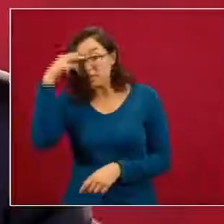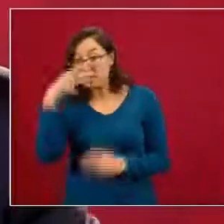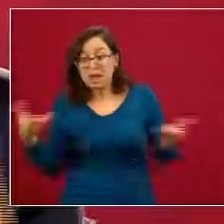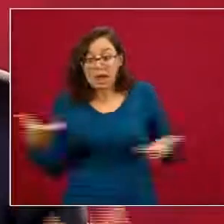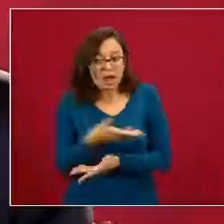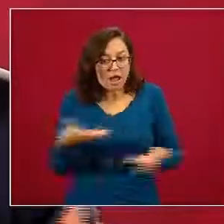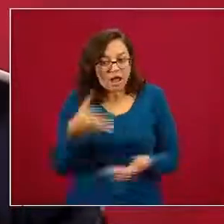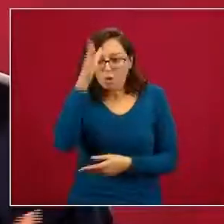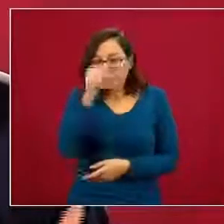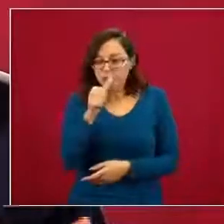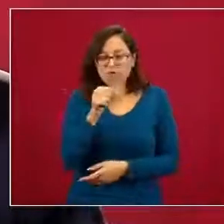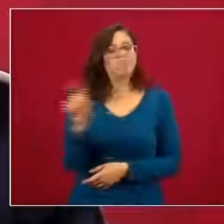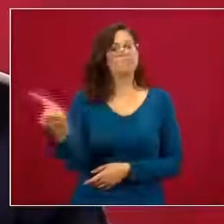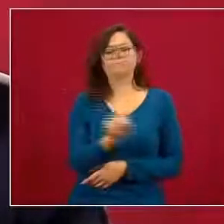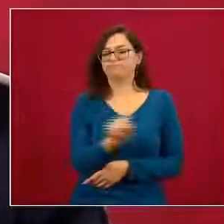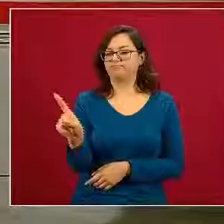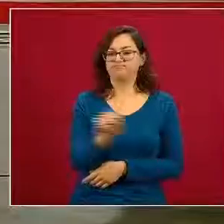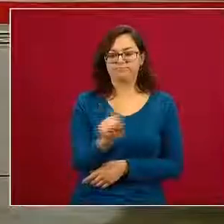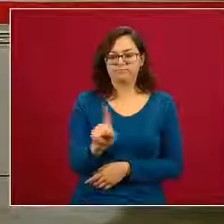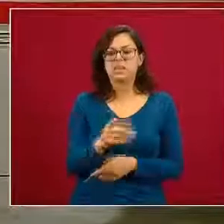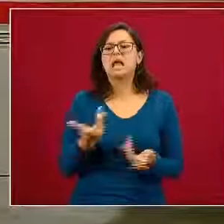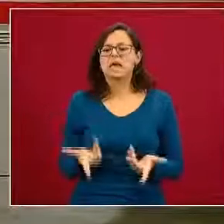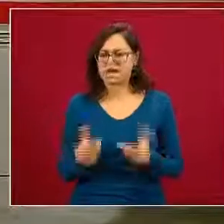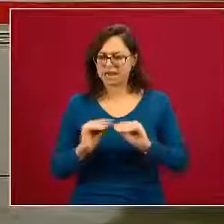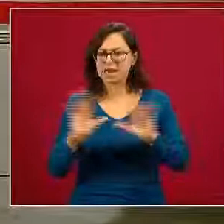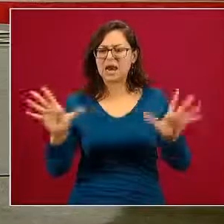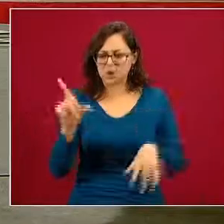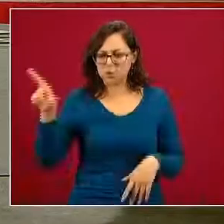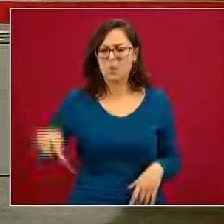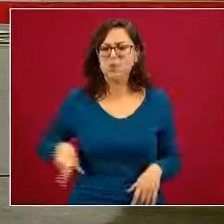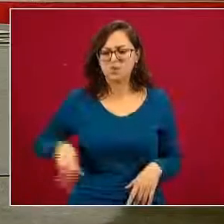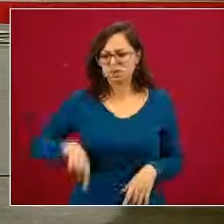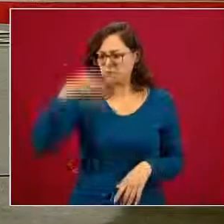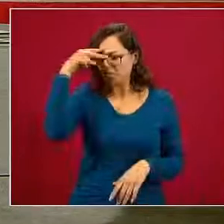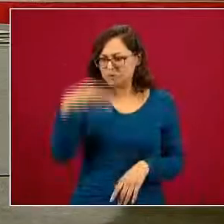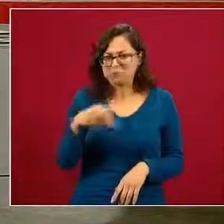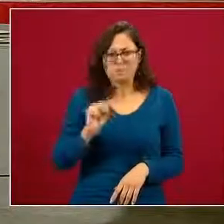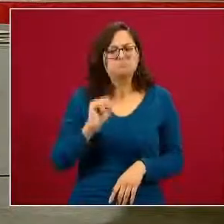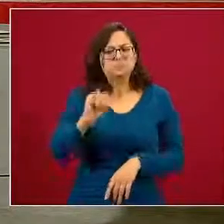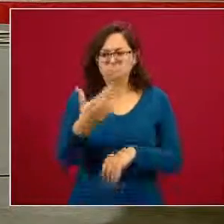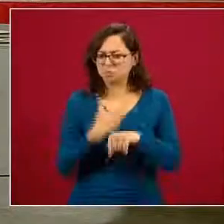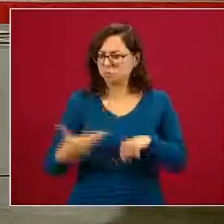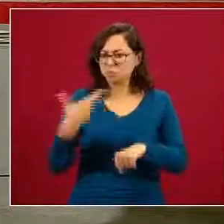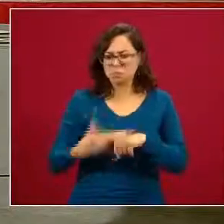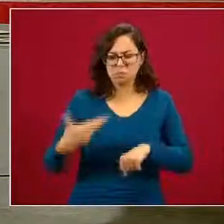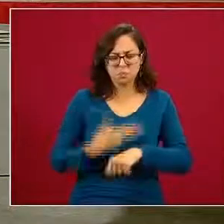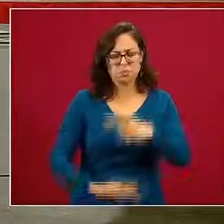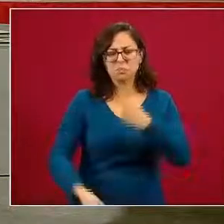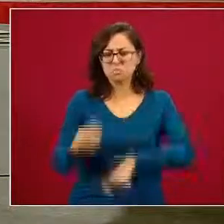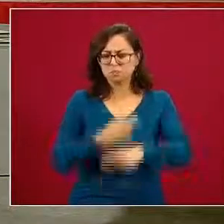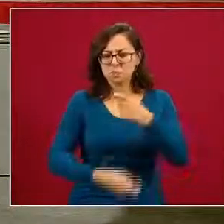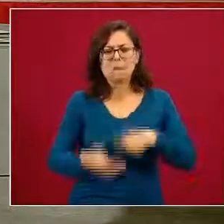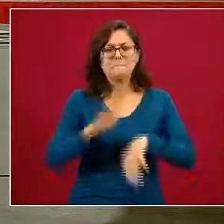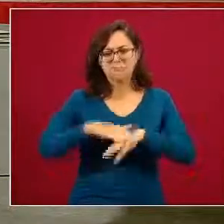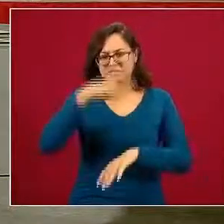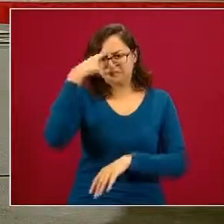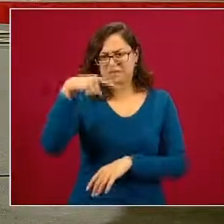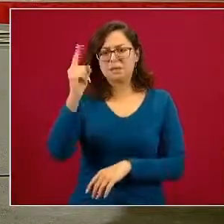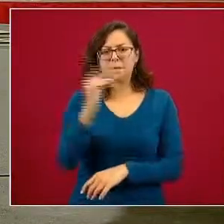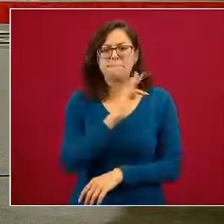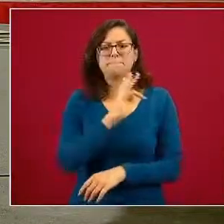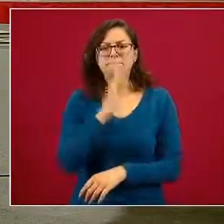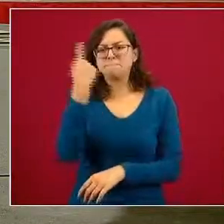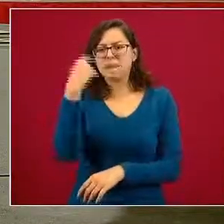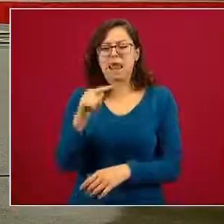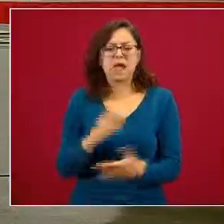desde luego el gobierno mexicano está haciendo todas las facilidades para tener acceso a la vacuna